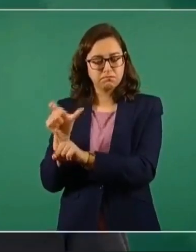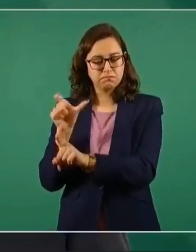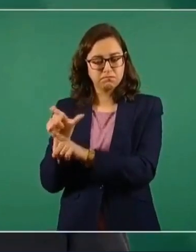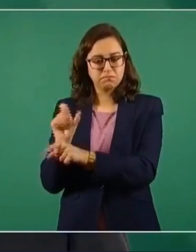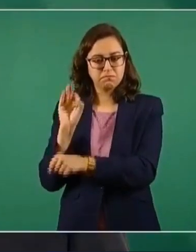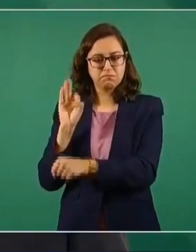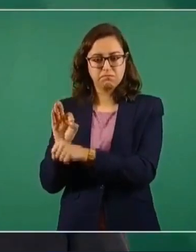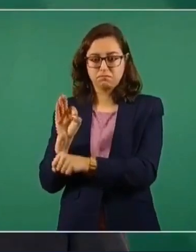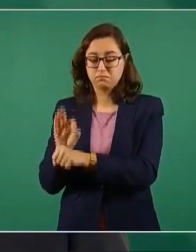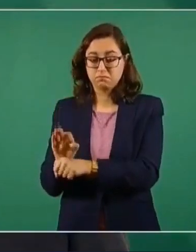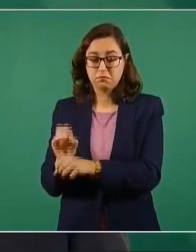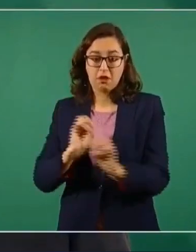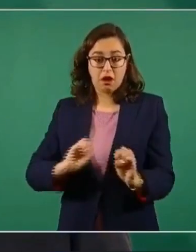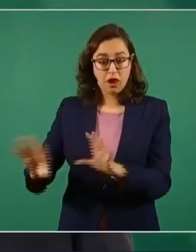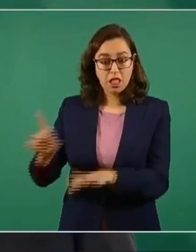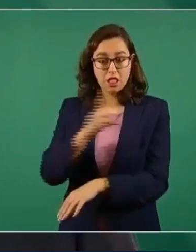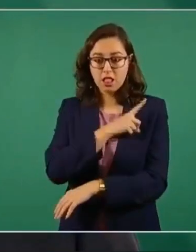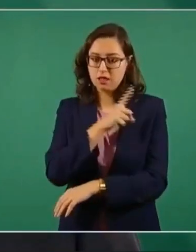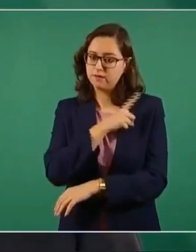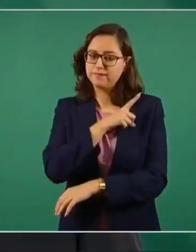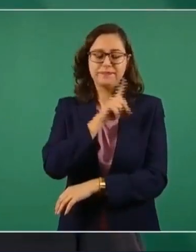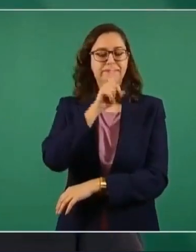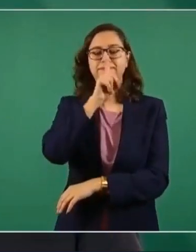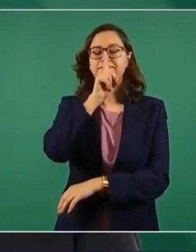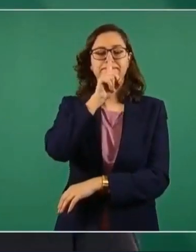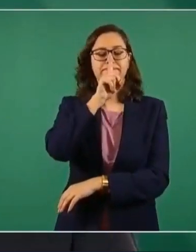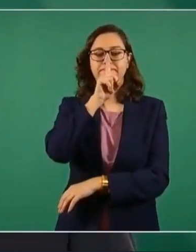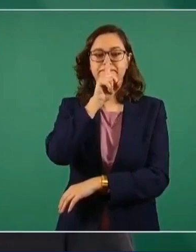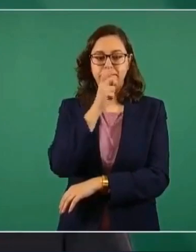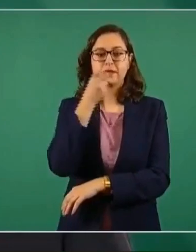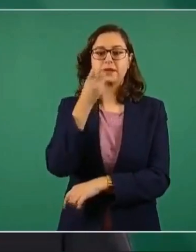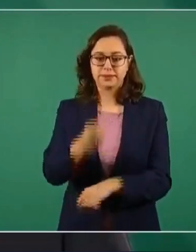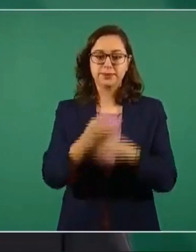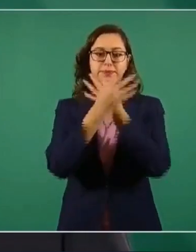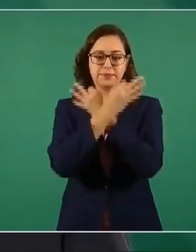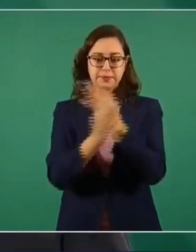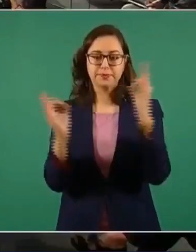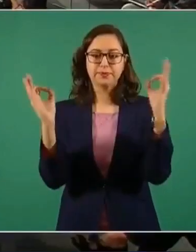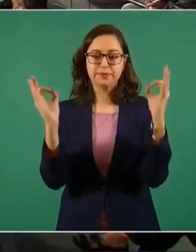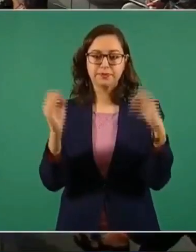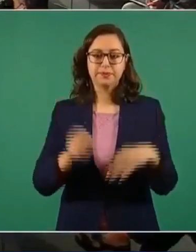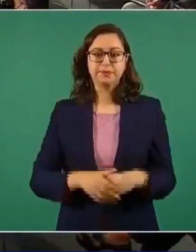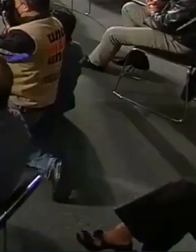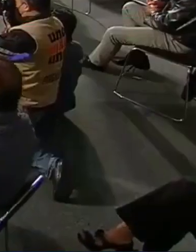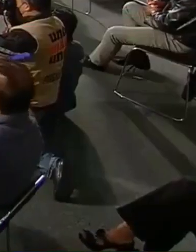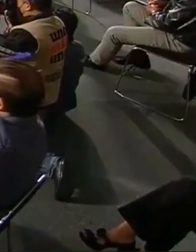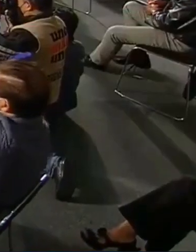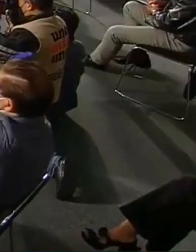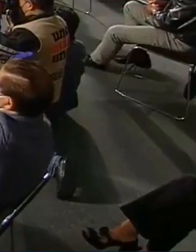No está sola, eso es todo lo que quería comentar. Muy bien, vamos. Gracias.